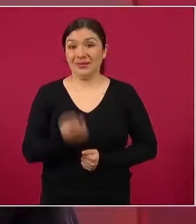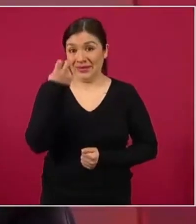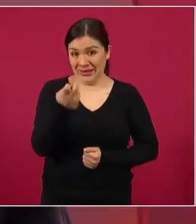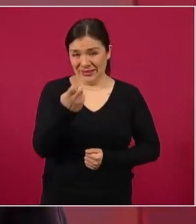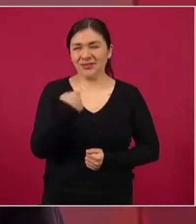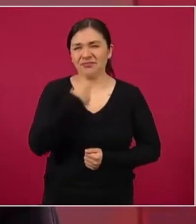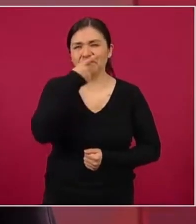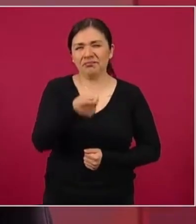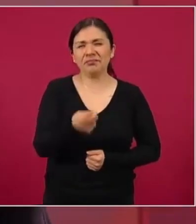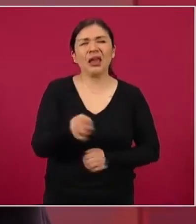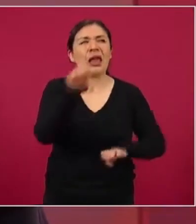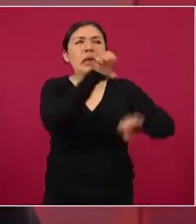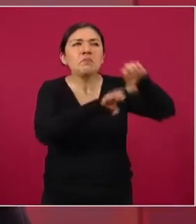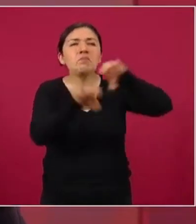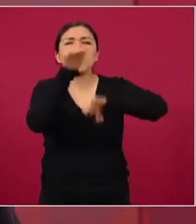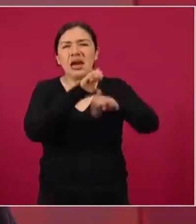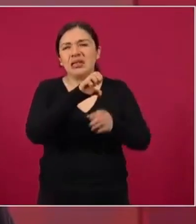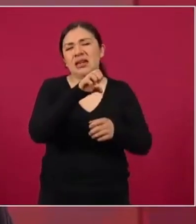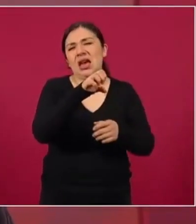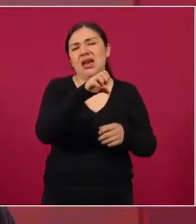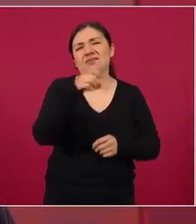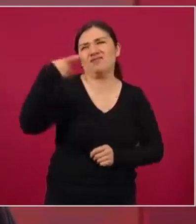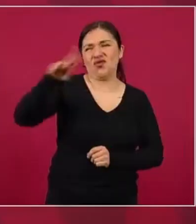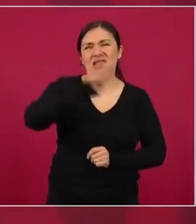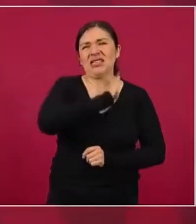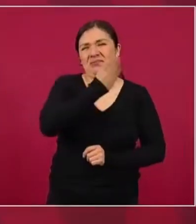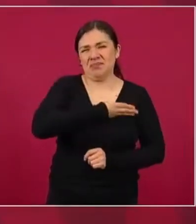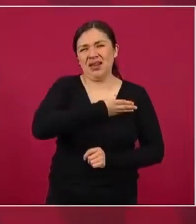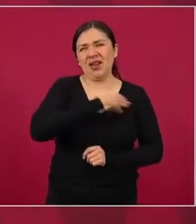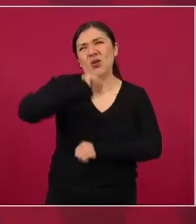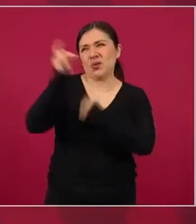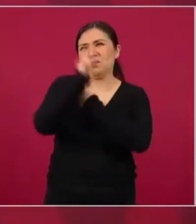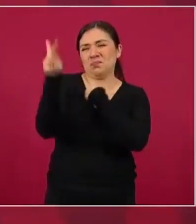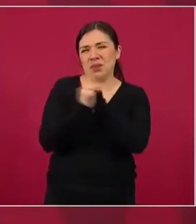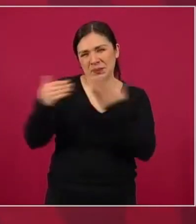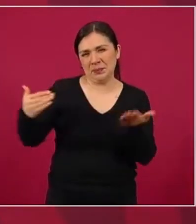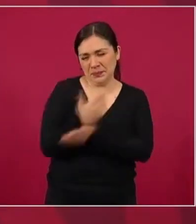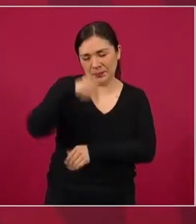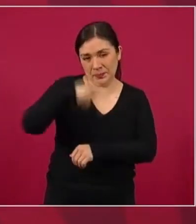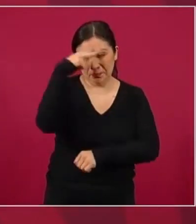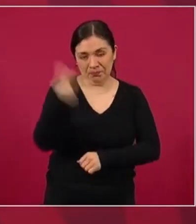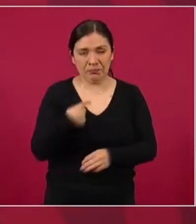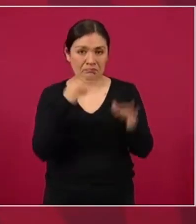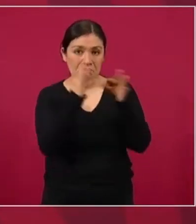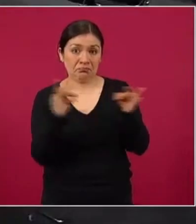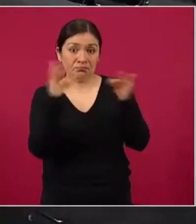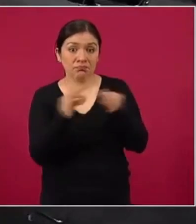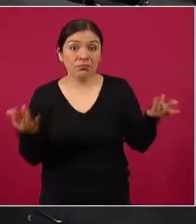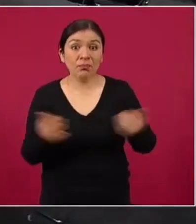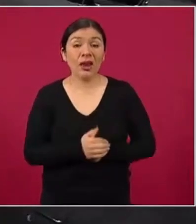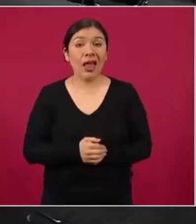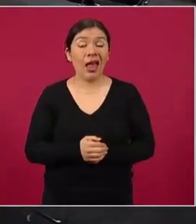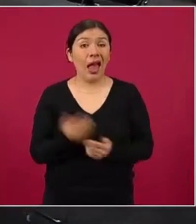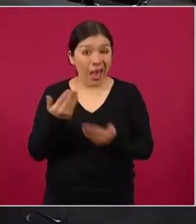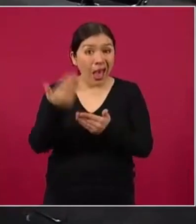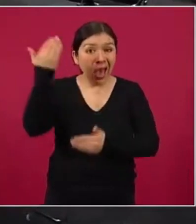empresas extranjeras, estábamos hablando las españolas, pues no se contrataba